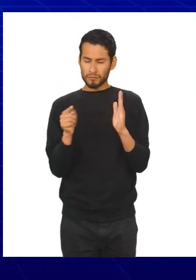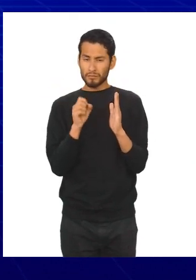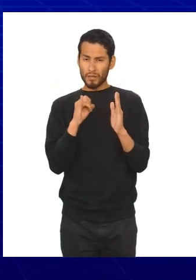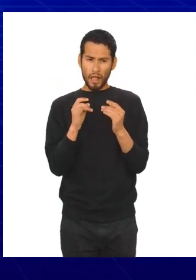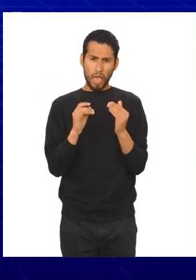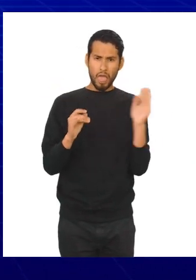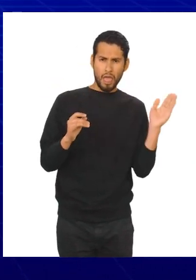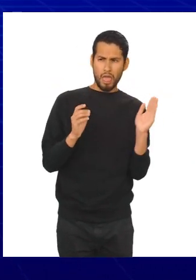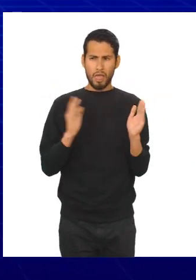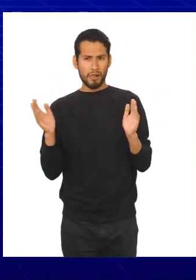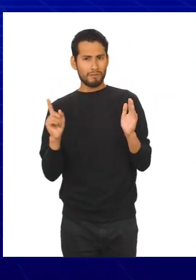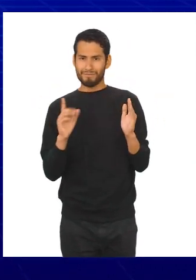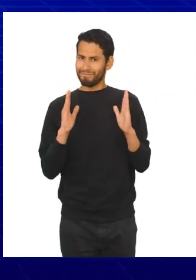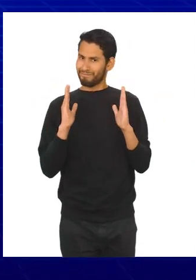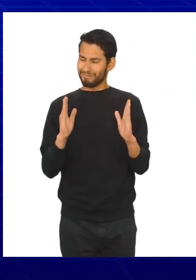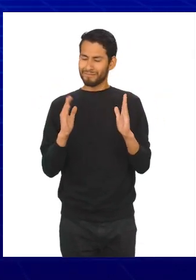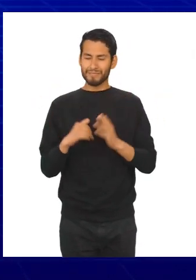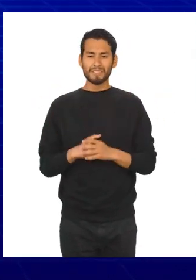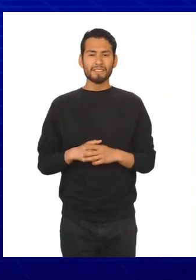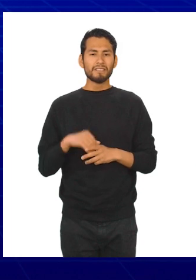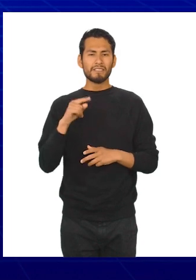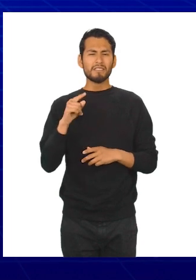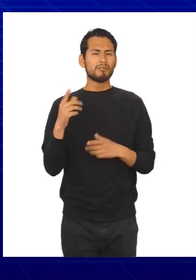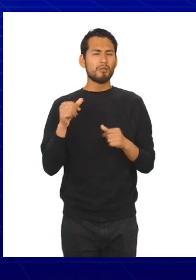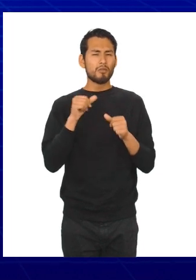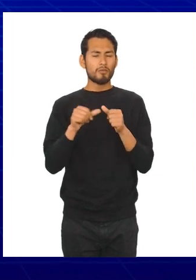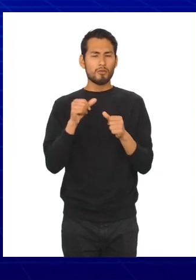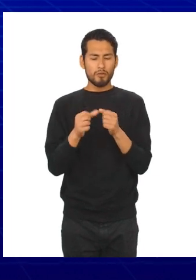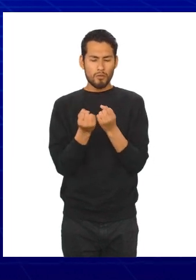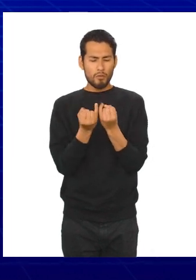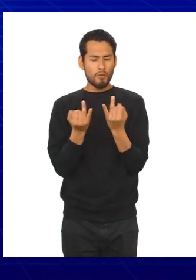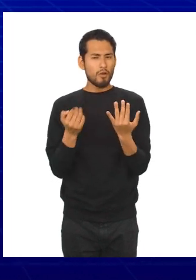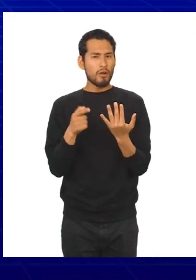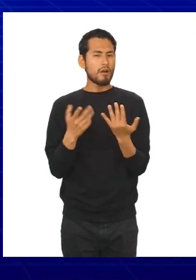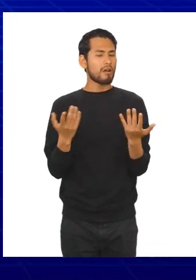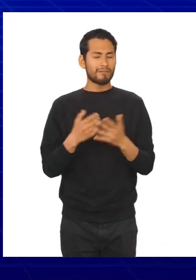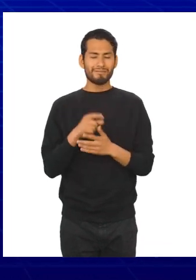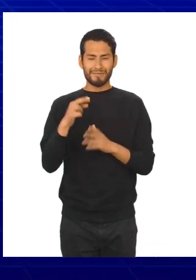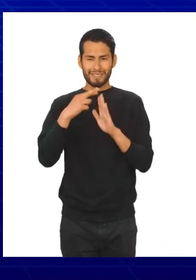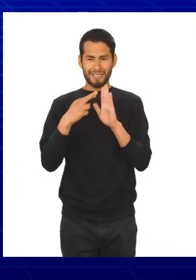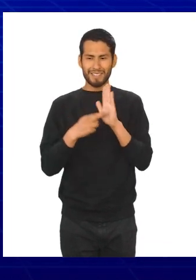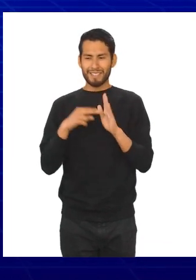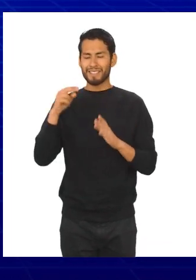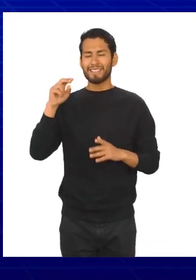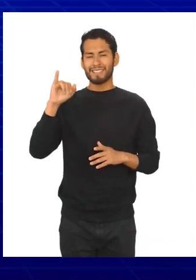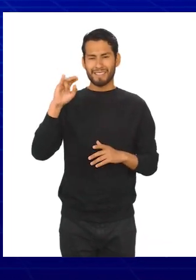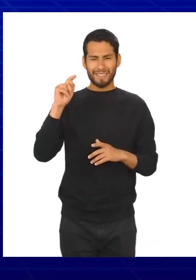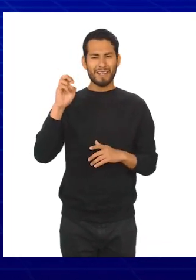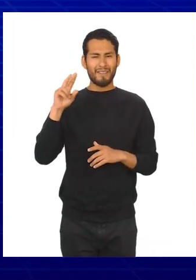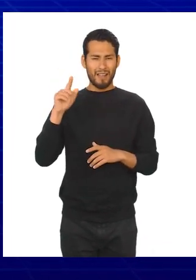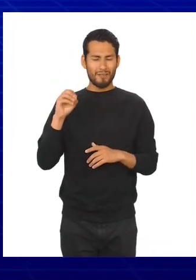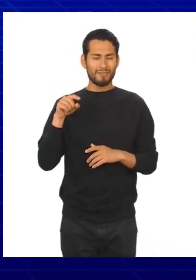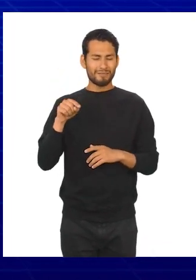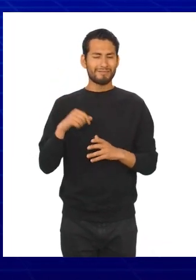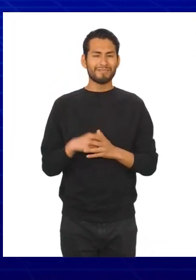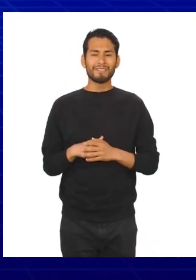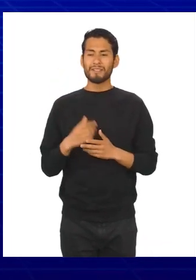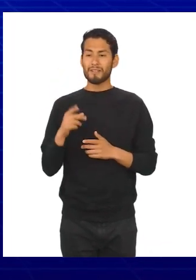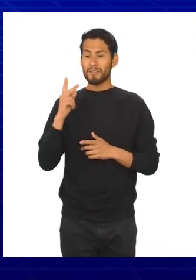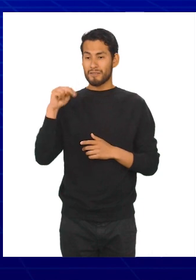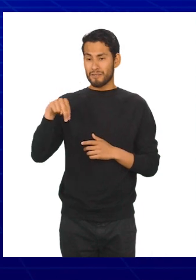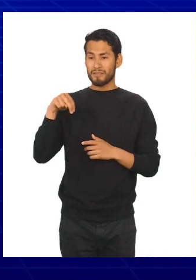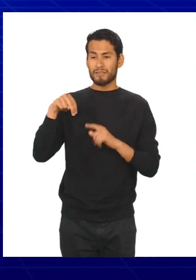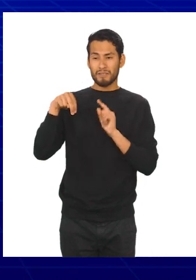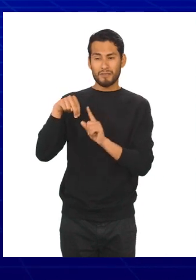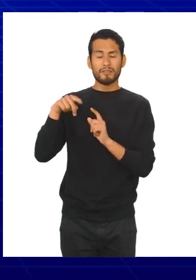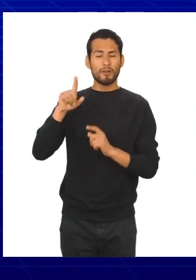de los datos. Para calcular el número de intervalos, se aplica la regla de Sturges. Número de intervalos es igual a 1